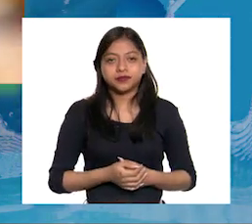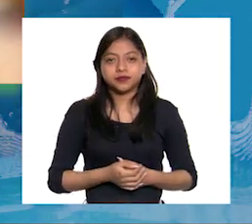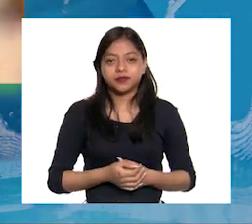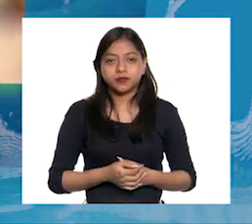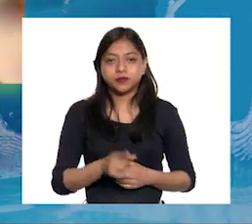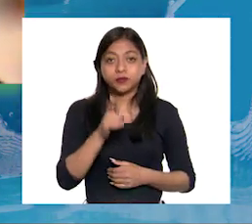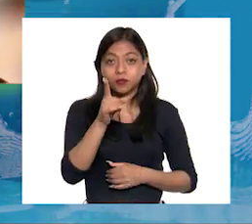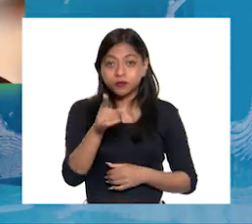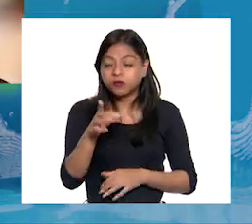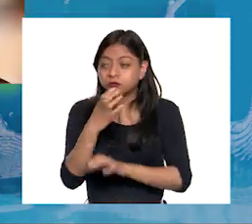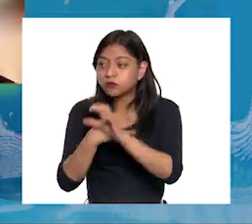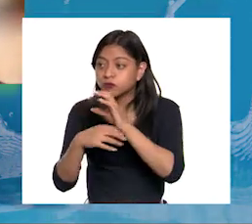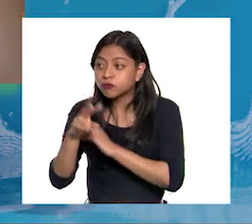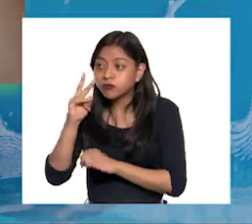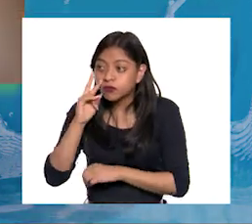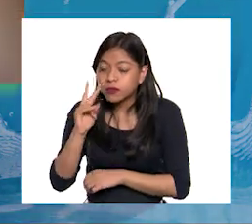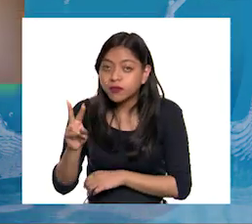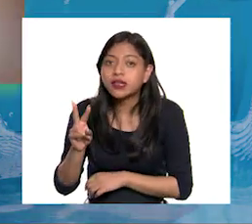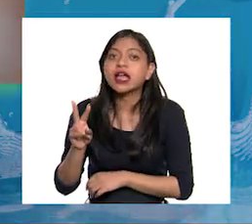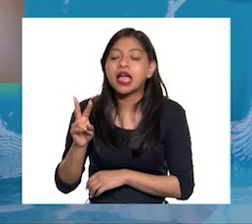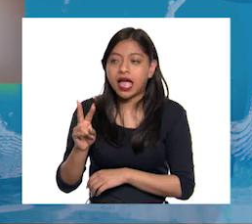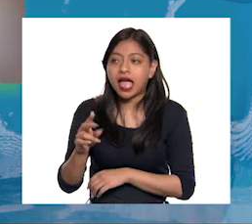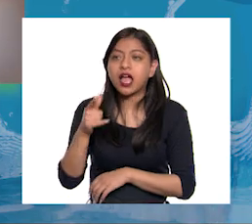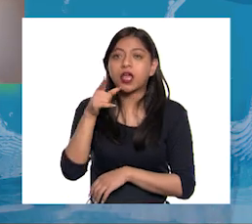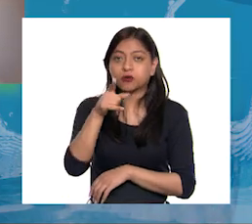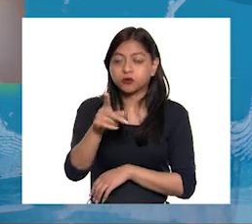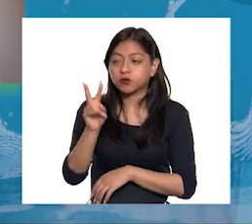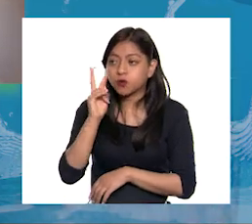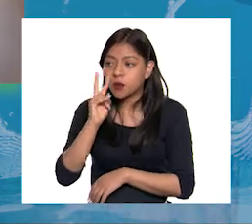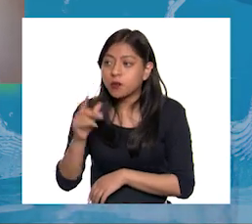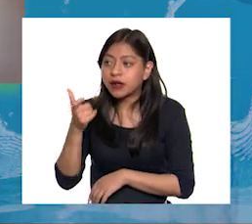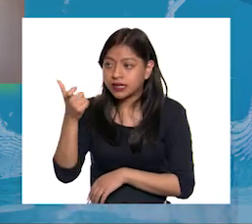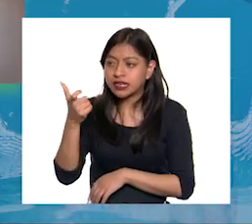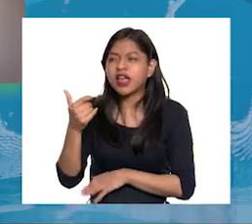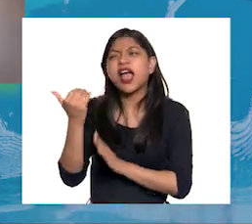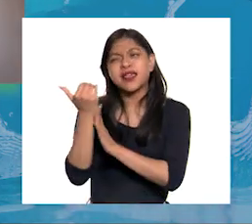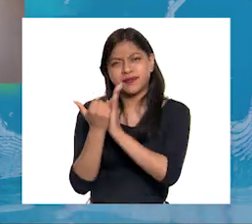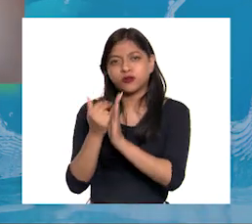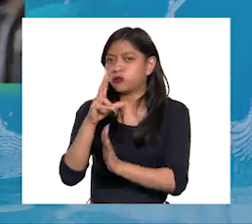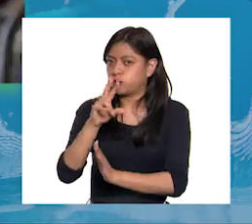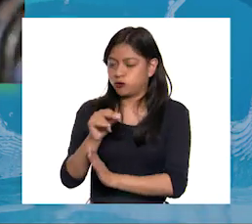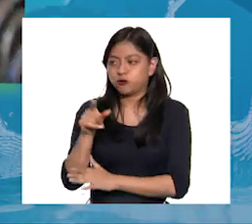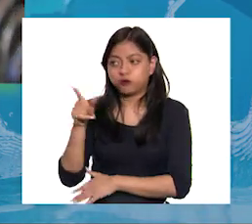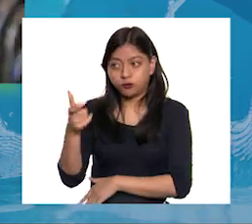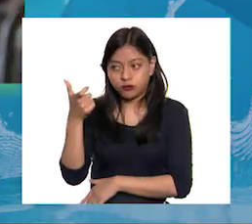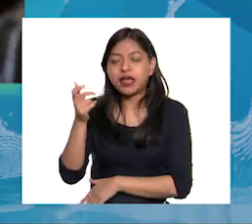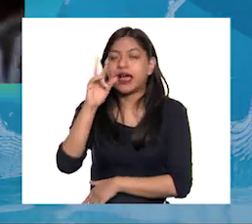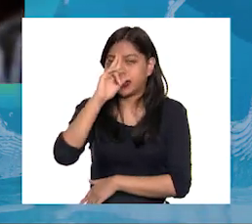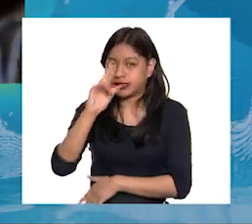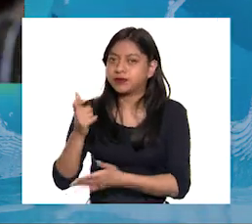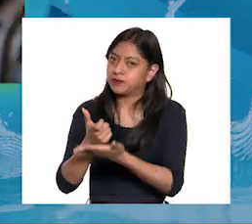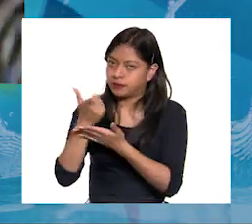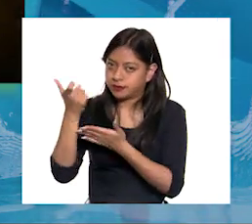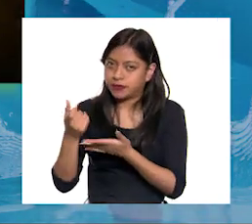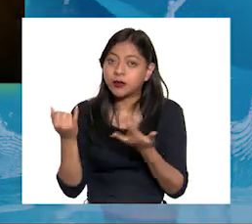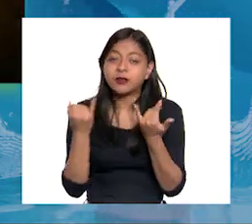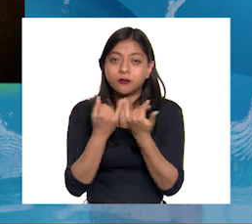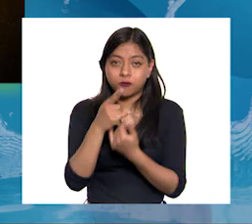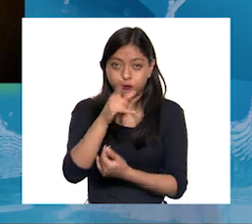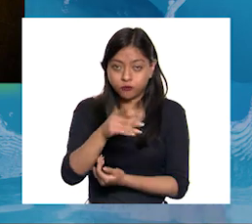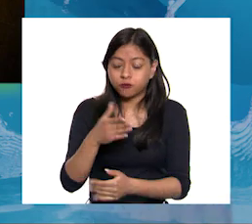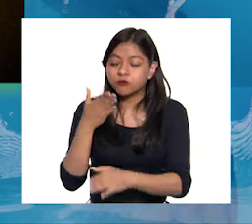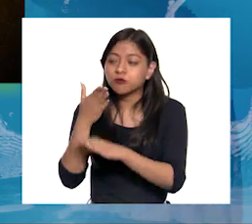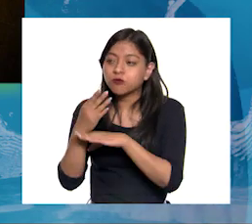Consumo los productos locales al valor y el precio que la gente de la comunidad establece Disfruto los alimentos y